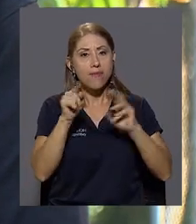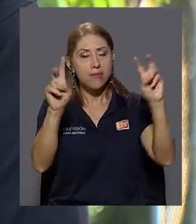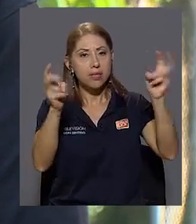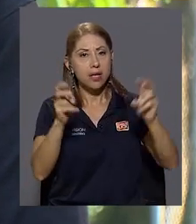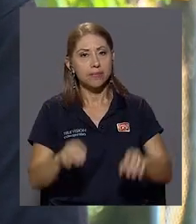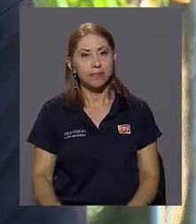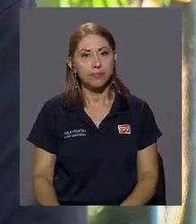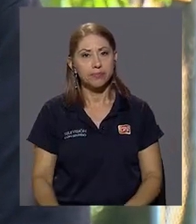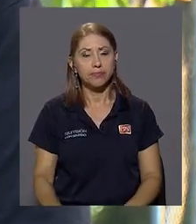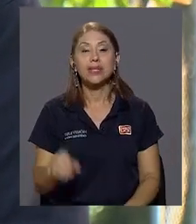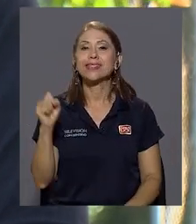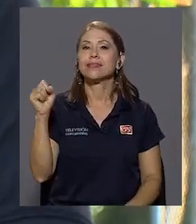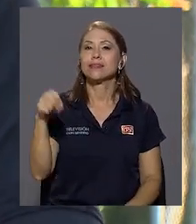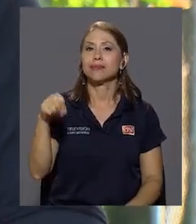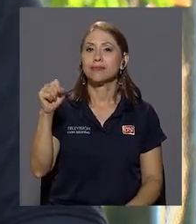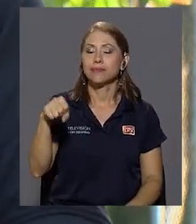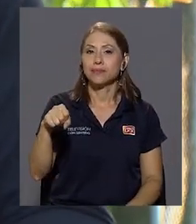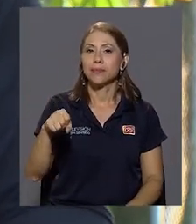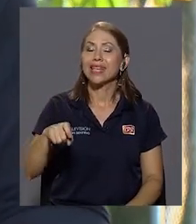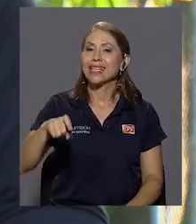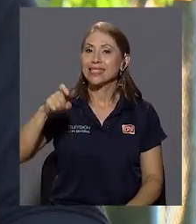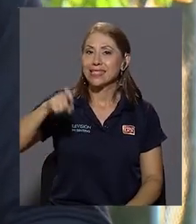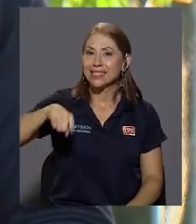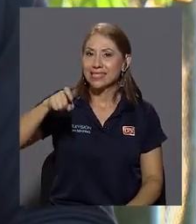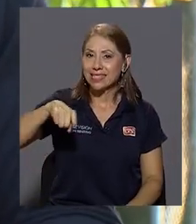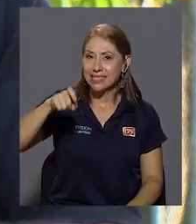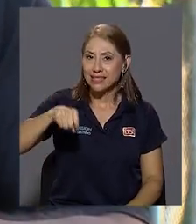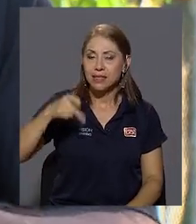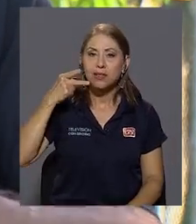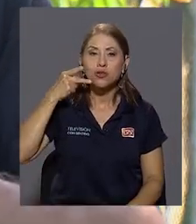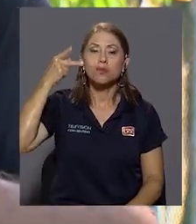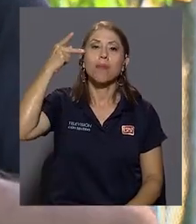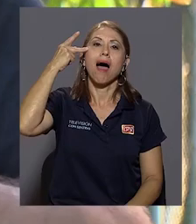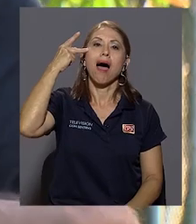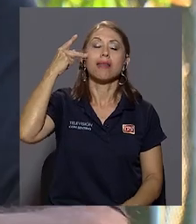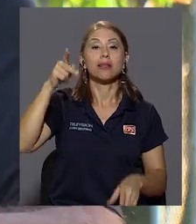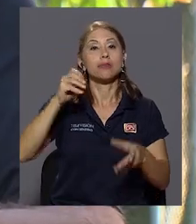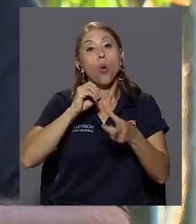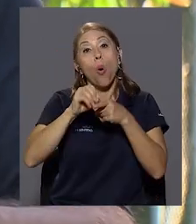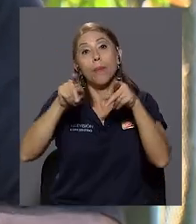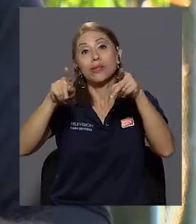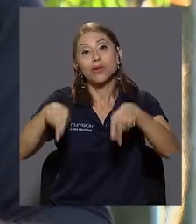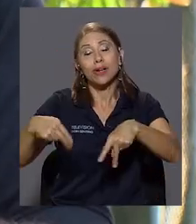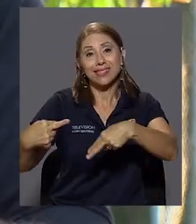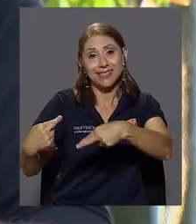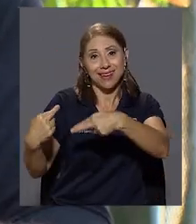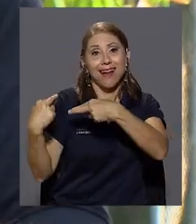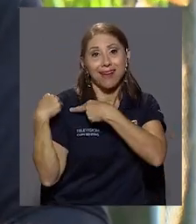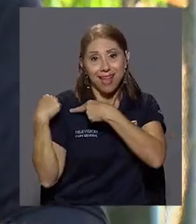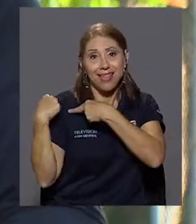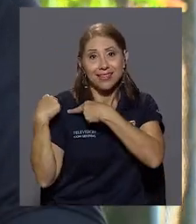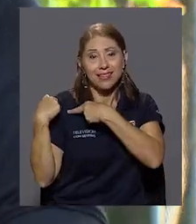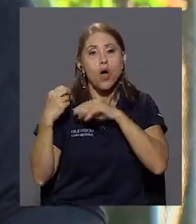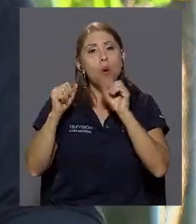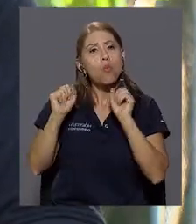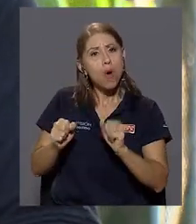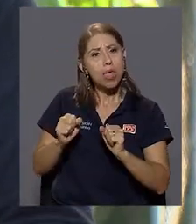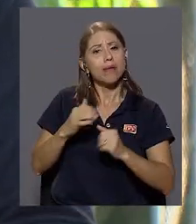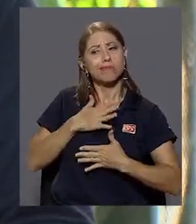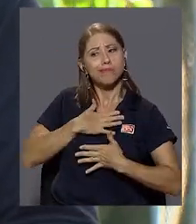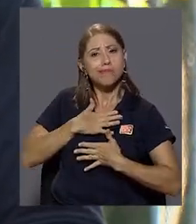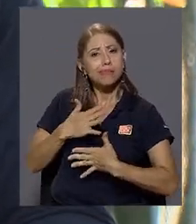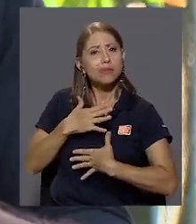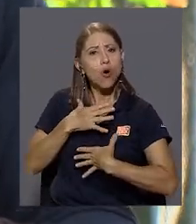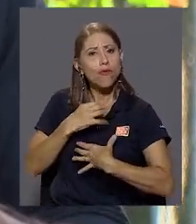ese tema. Claro que sí, es necesario que los padres, que los encargados tengan ese acercamiento, esa